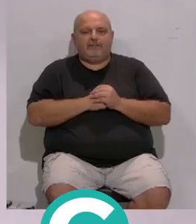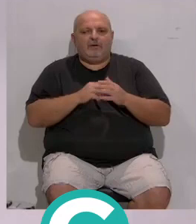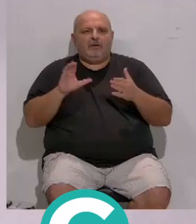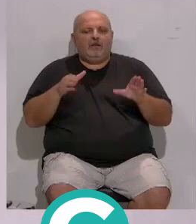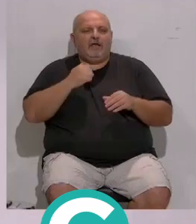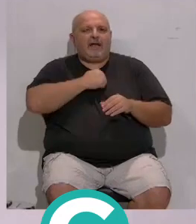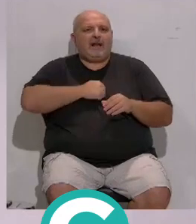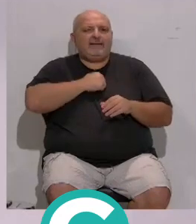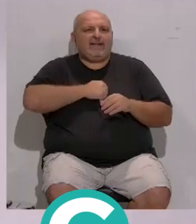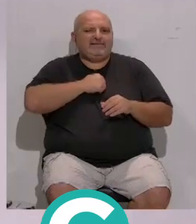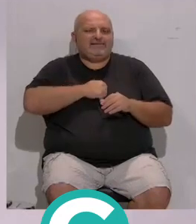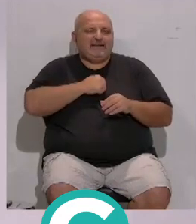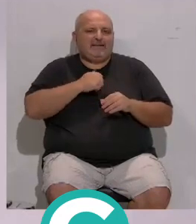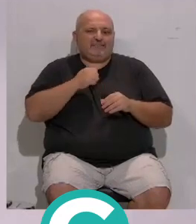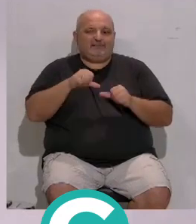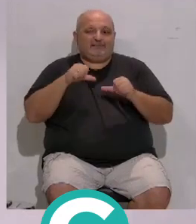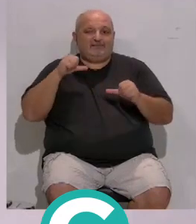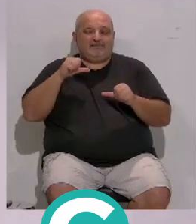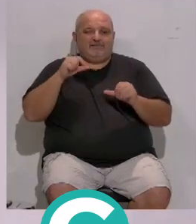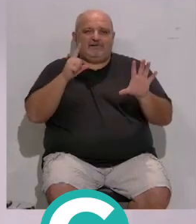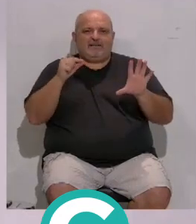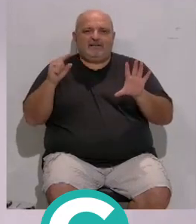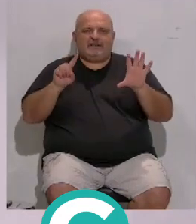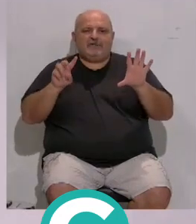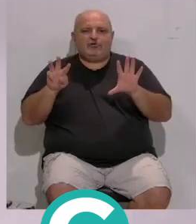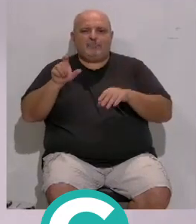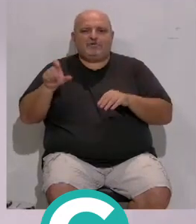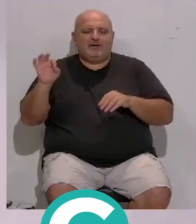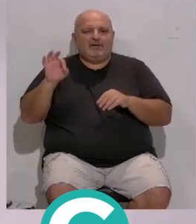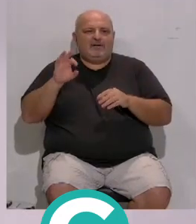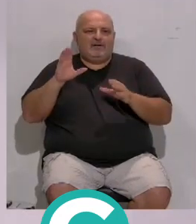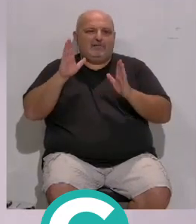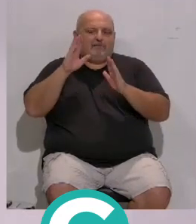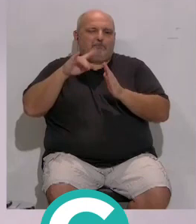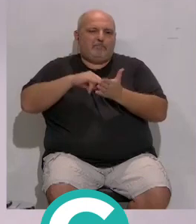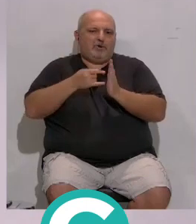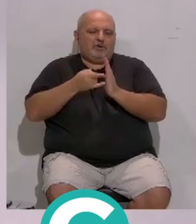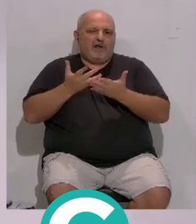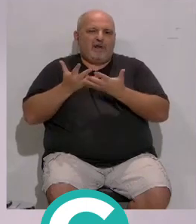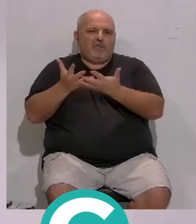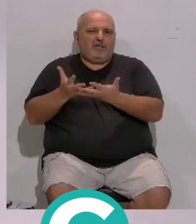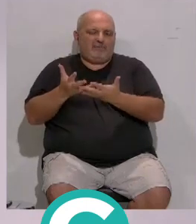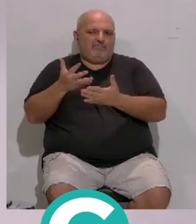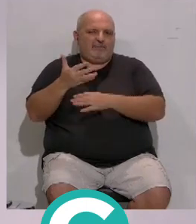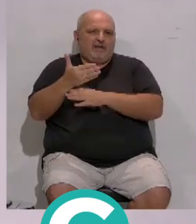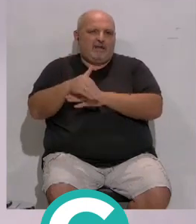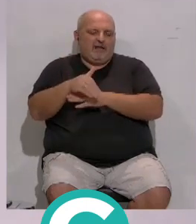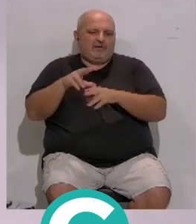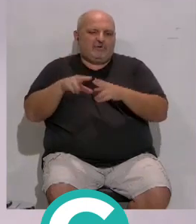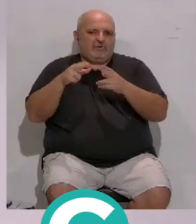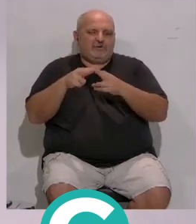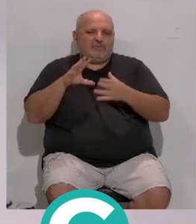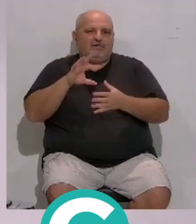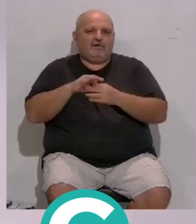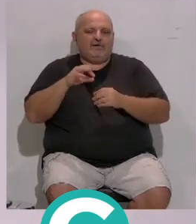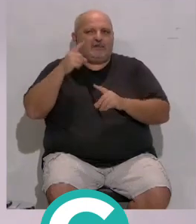Caritas Diocesana ha atendido en el último año a 668 personas... ...a través de sus proyectos de atención en la calle Atención Social...